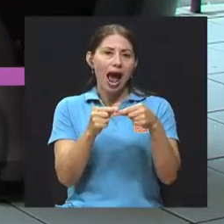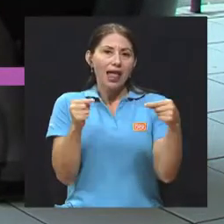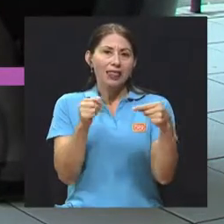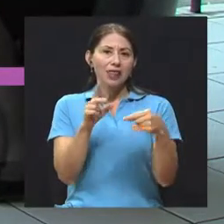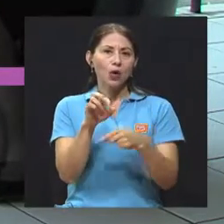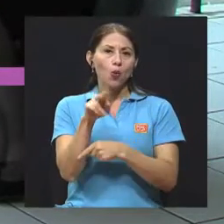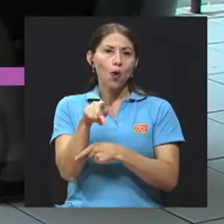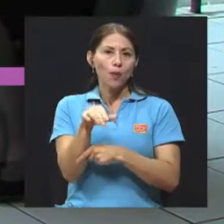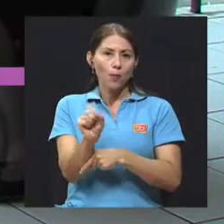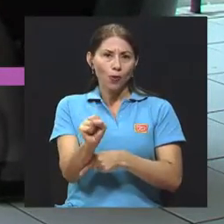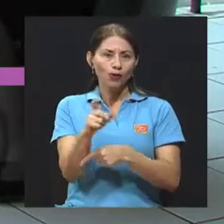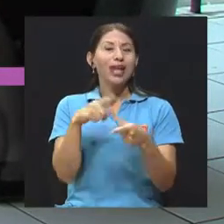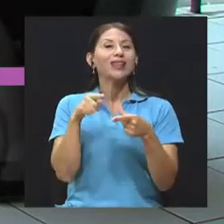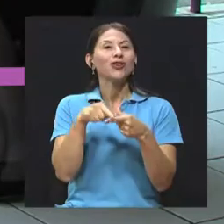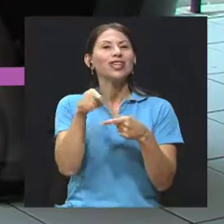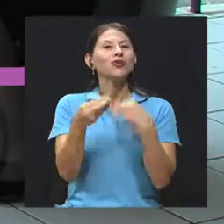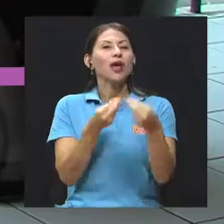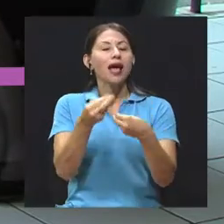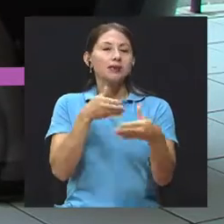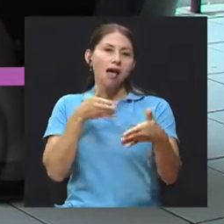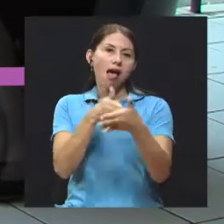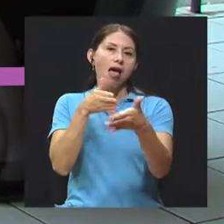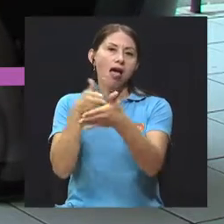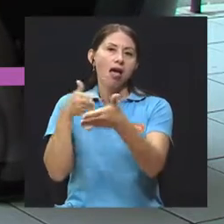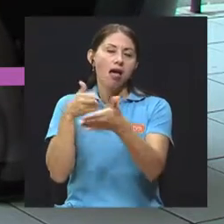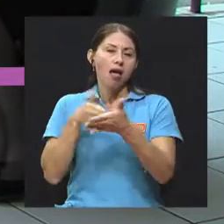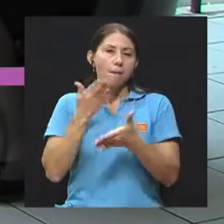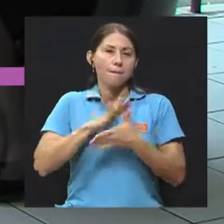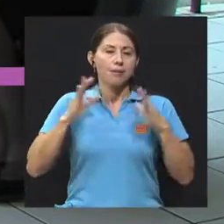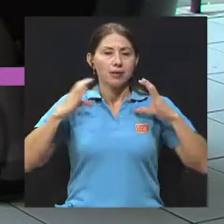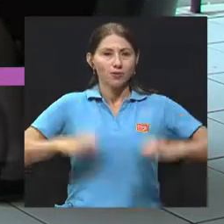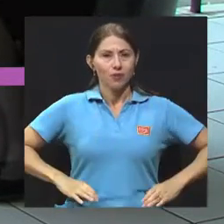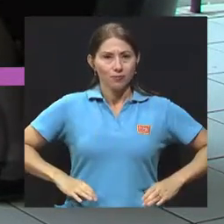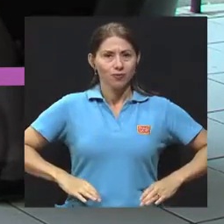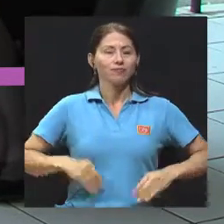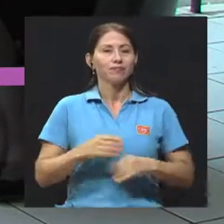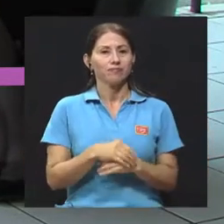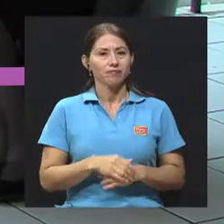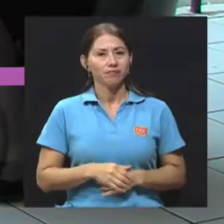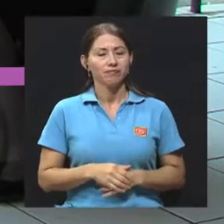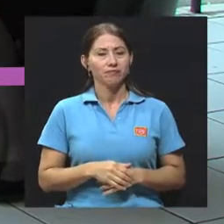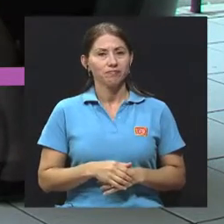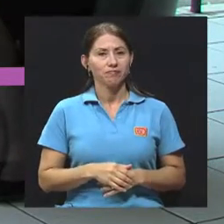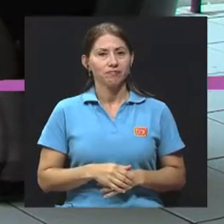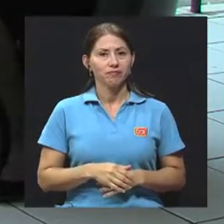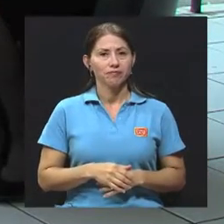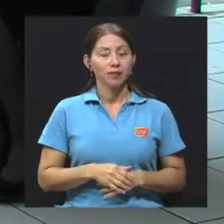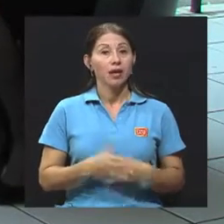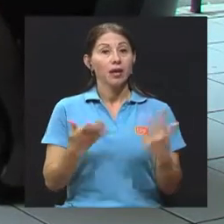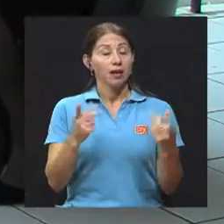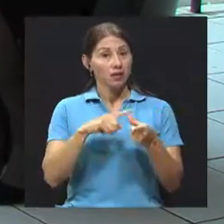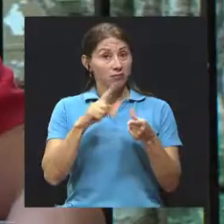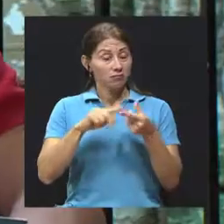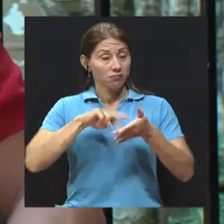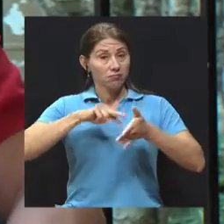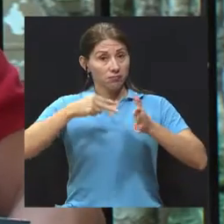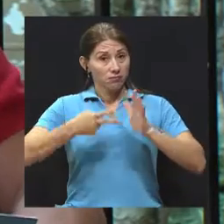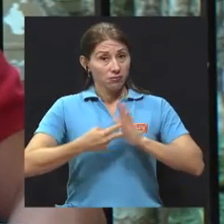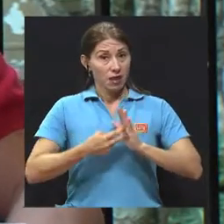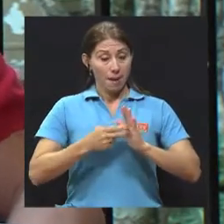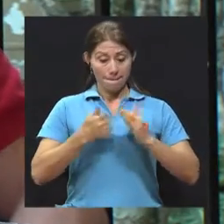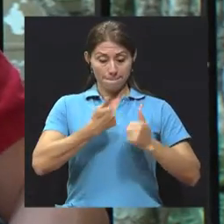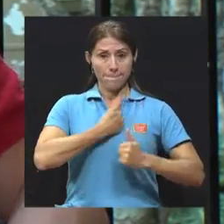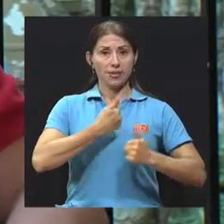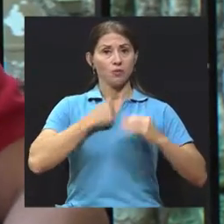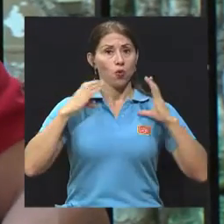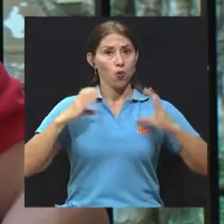en general dice que es una enfermedad autoinmune sistémica, en la cual se forman anticuerpos contra múltiples tejidos. Estamos hablando entonces de que es el